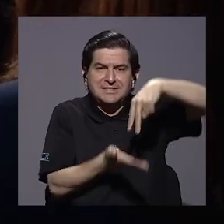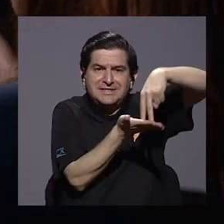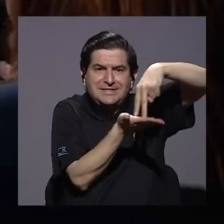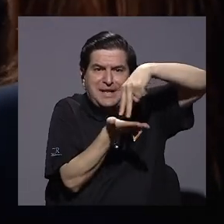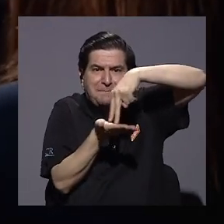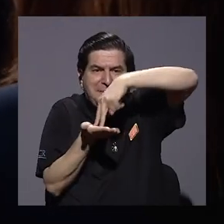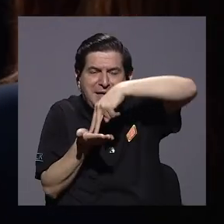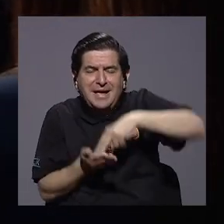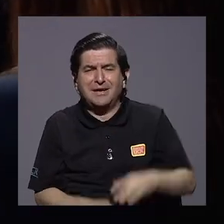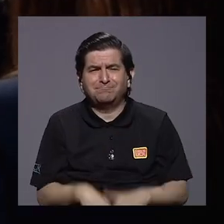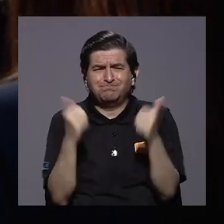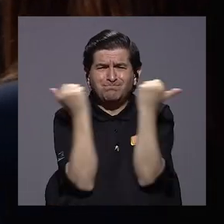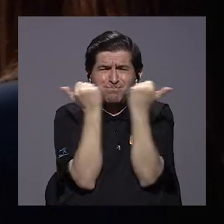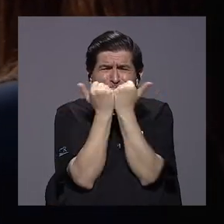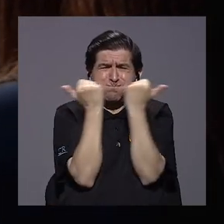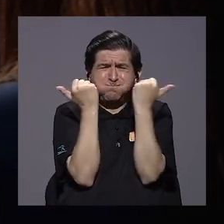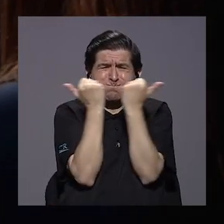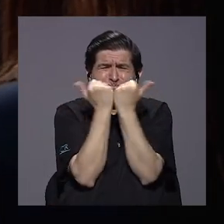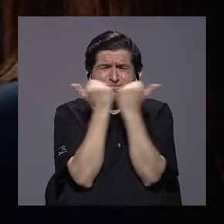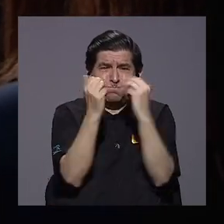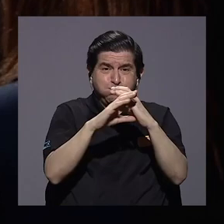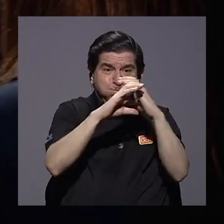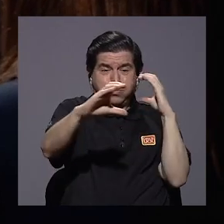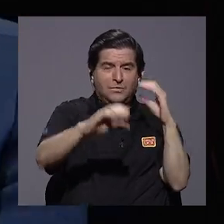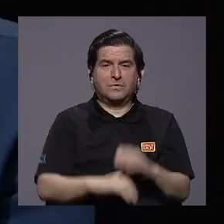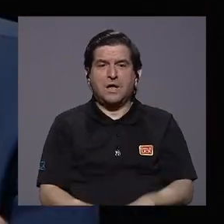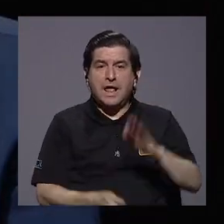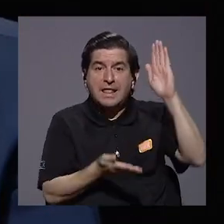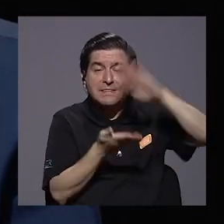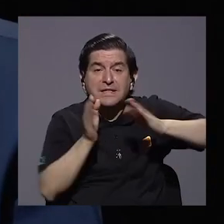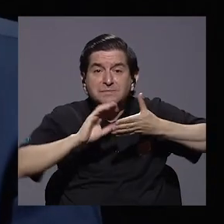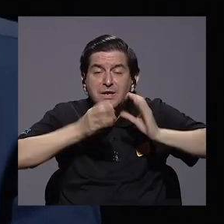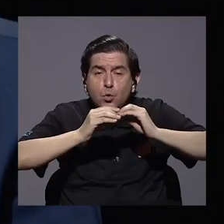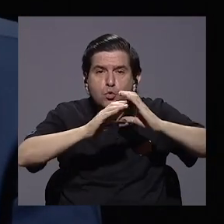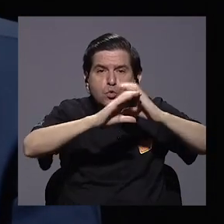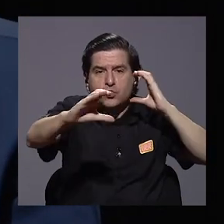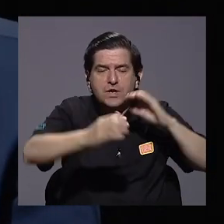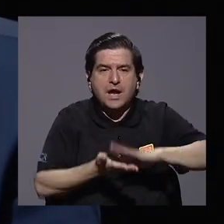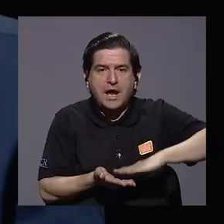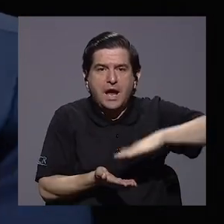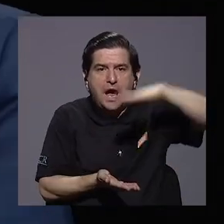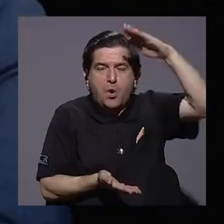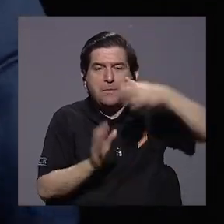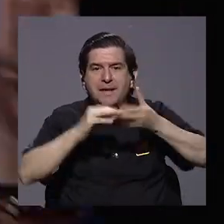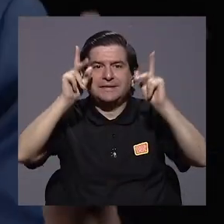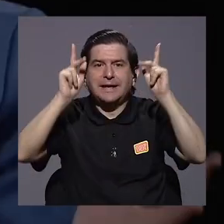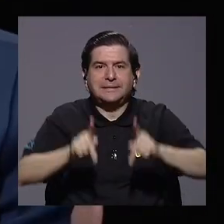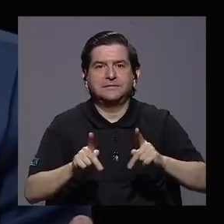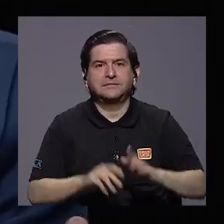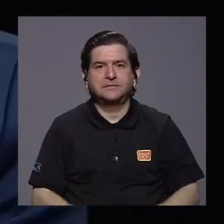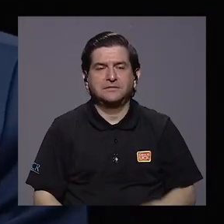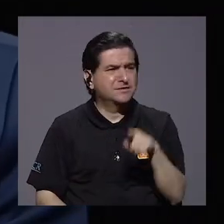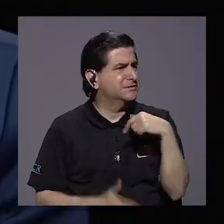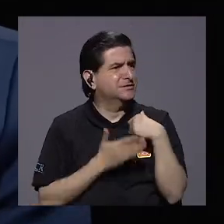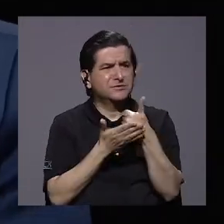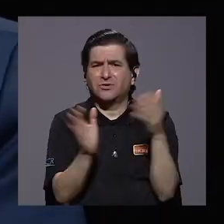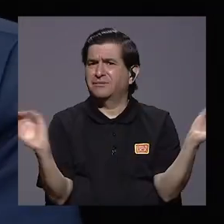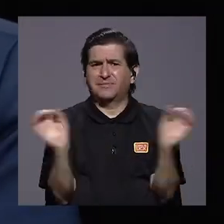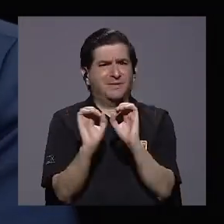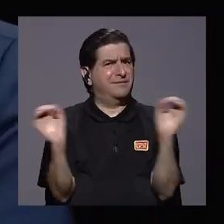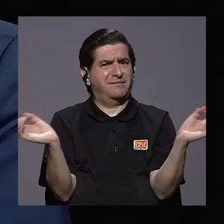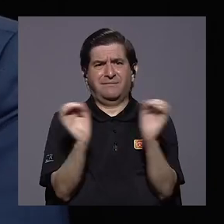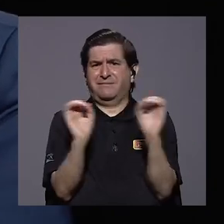el bus iba lleno. Disminuyen la flotilla. Aumenta el volumen de gente. Entonces, esto no está ayudando en nada.